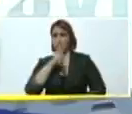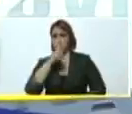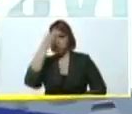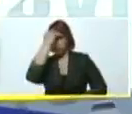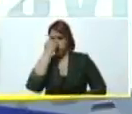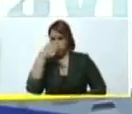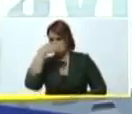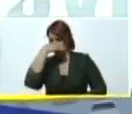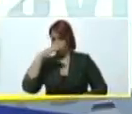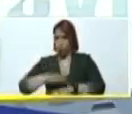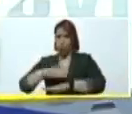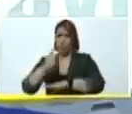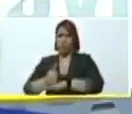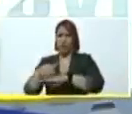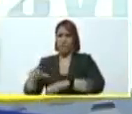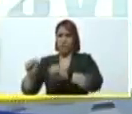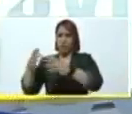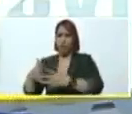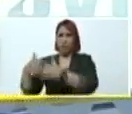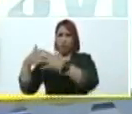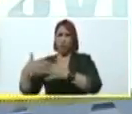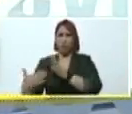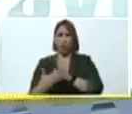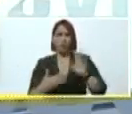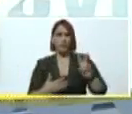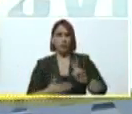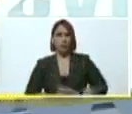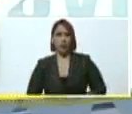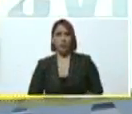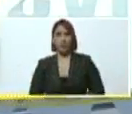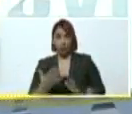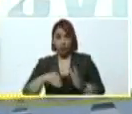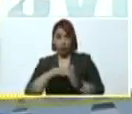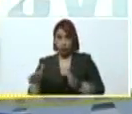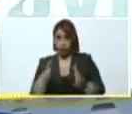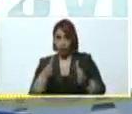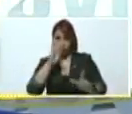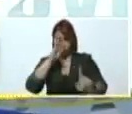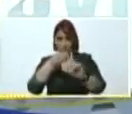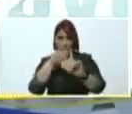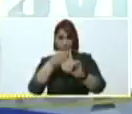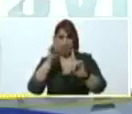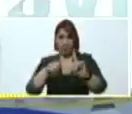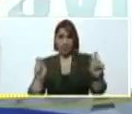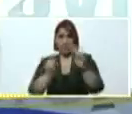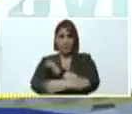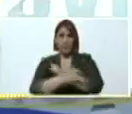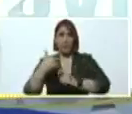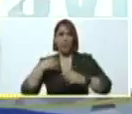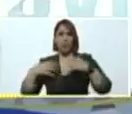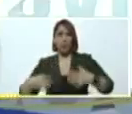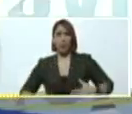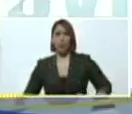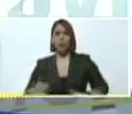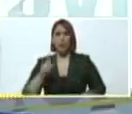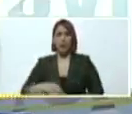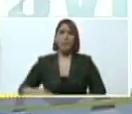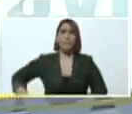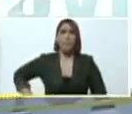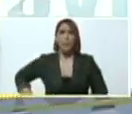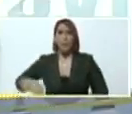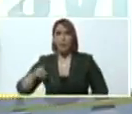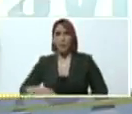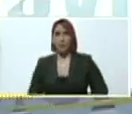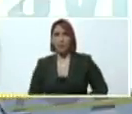las sanciones de los Estados Unidos y de la derecha. Vamos a retomar el camino de los trasplantes renales y vamos a mostrarlo.